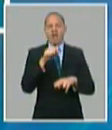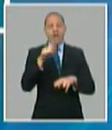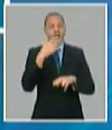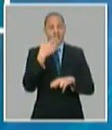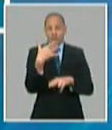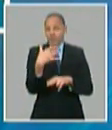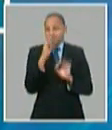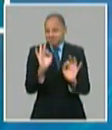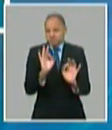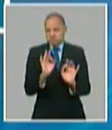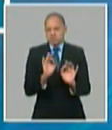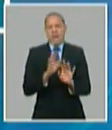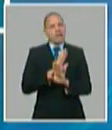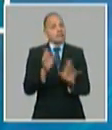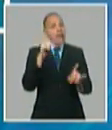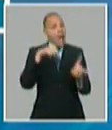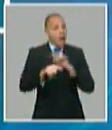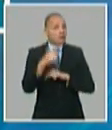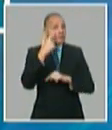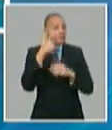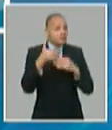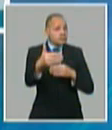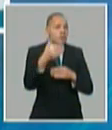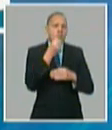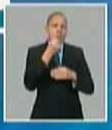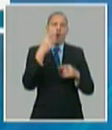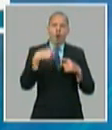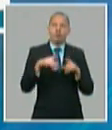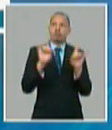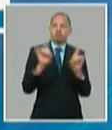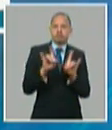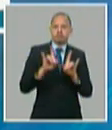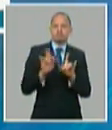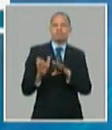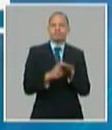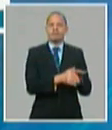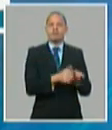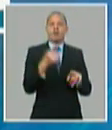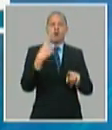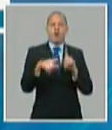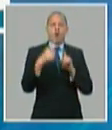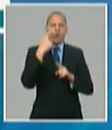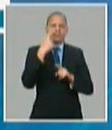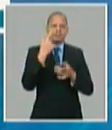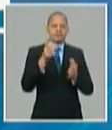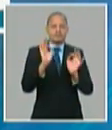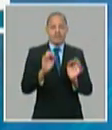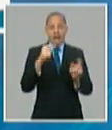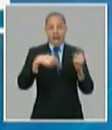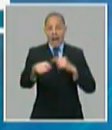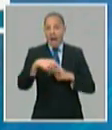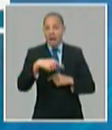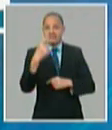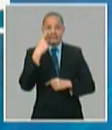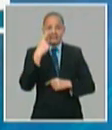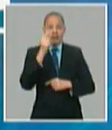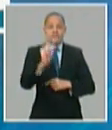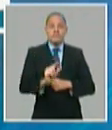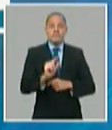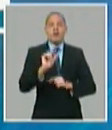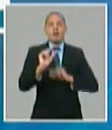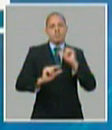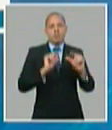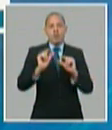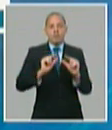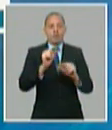digital se respaldan las medidas para enfrentar los niveles de envejecimiento poblacional potenciar la natalidad